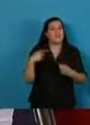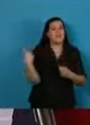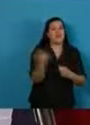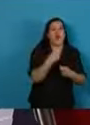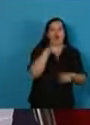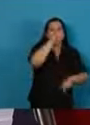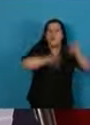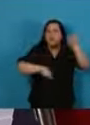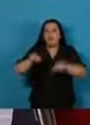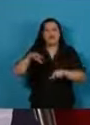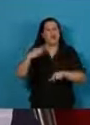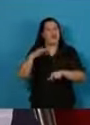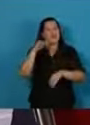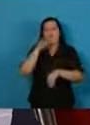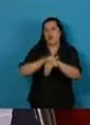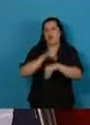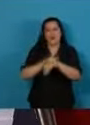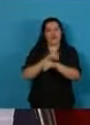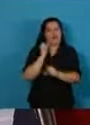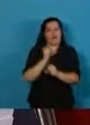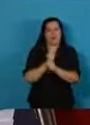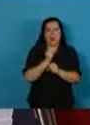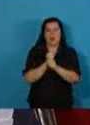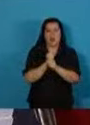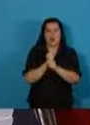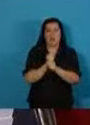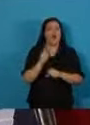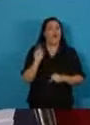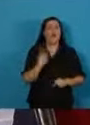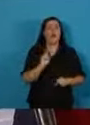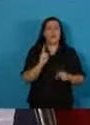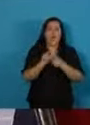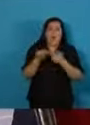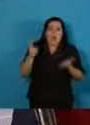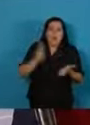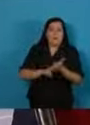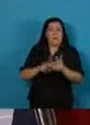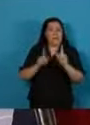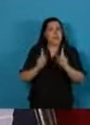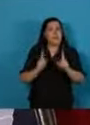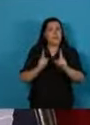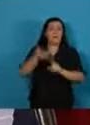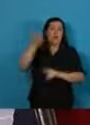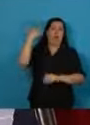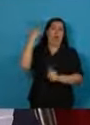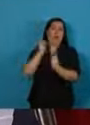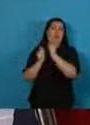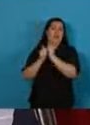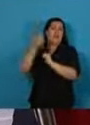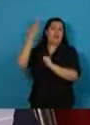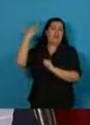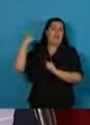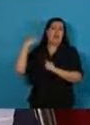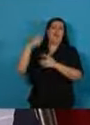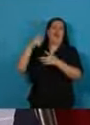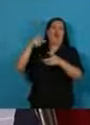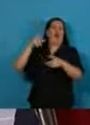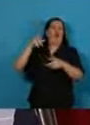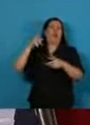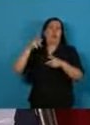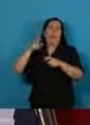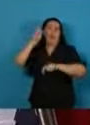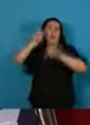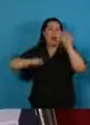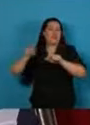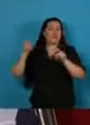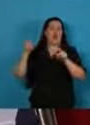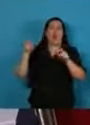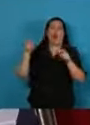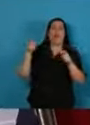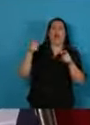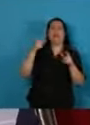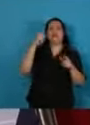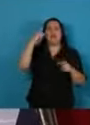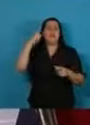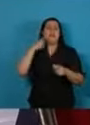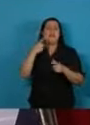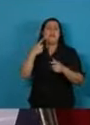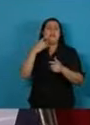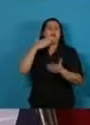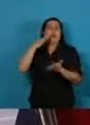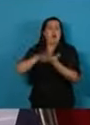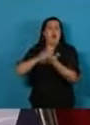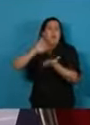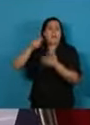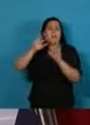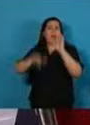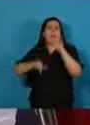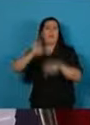responsablemente. No vamos a repetir la triste historia de misiones de técnicos imprudentes que prometen planes que no